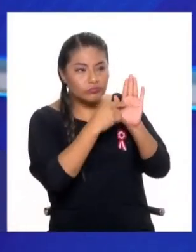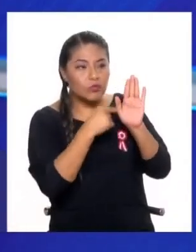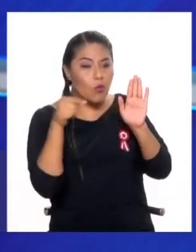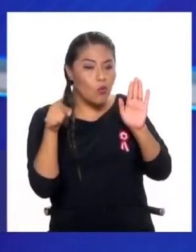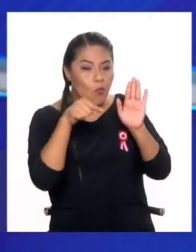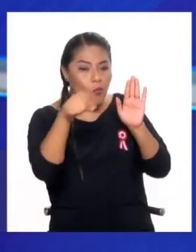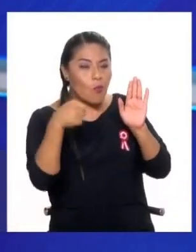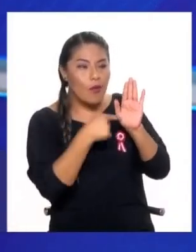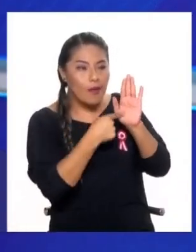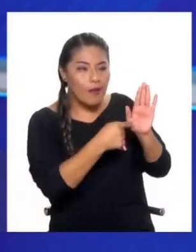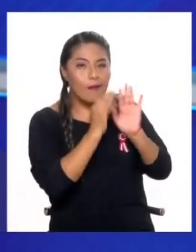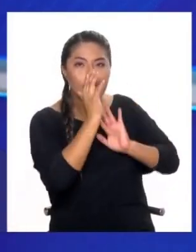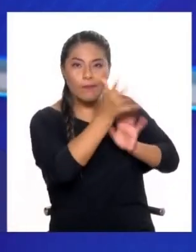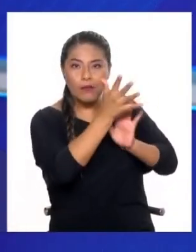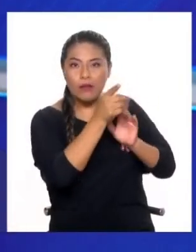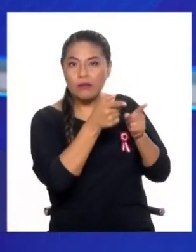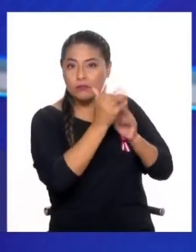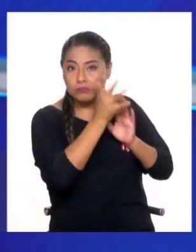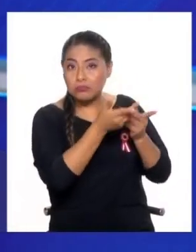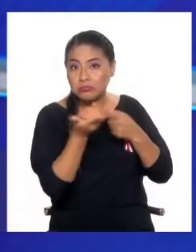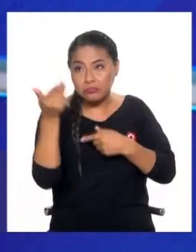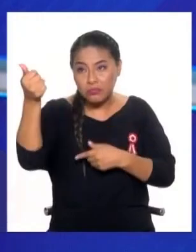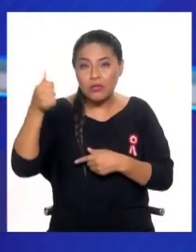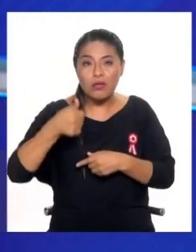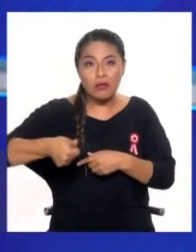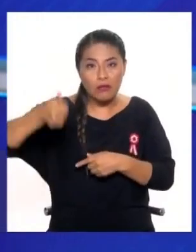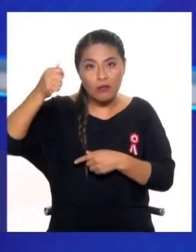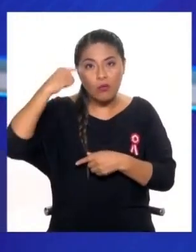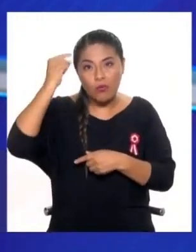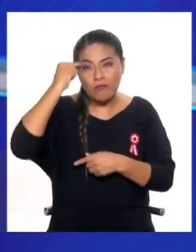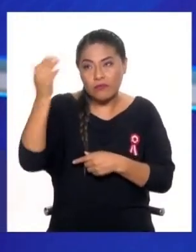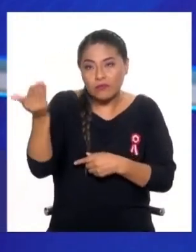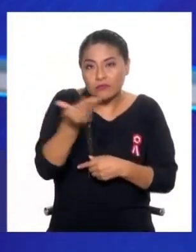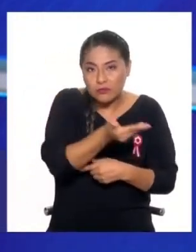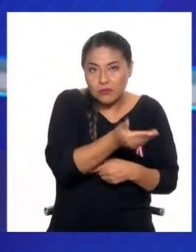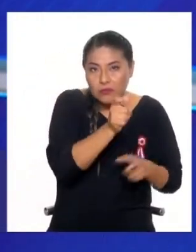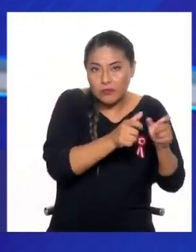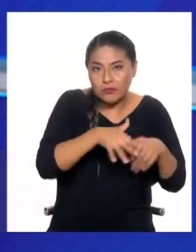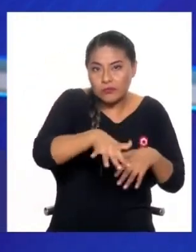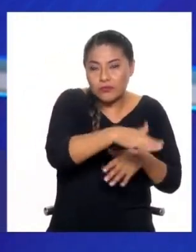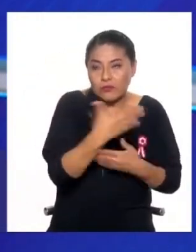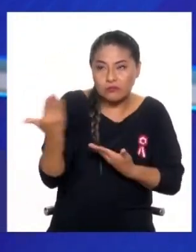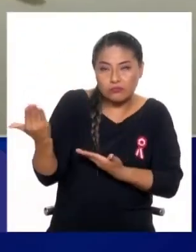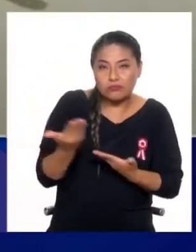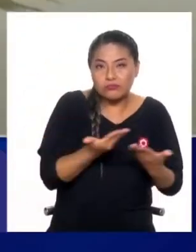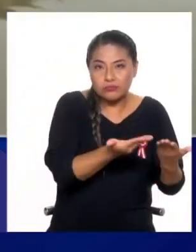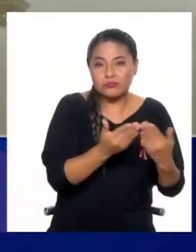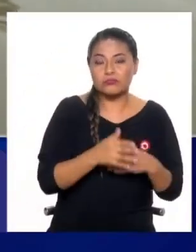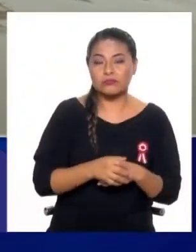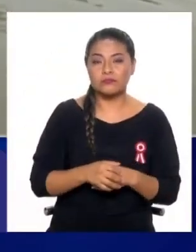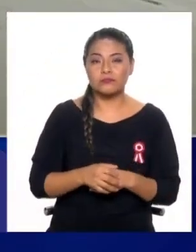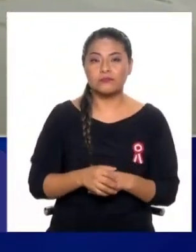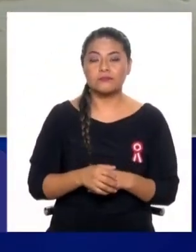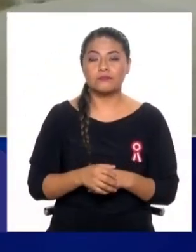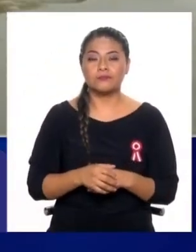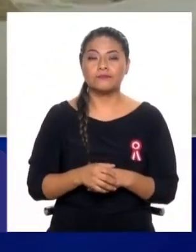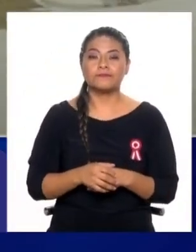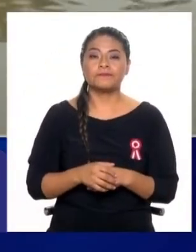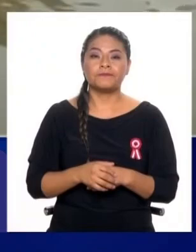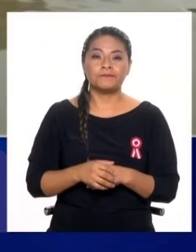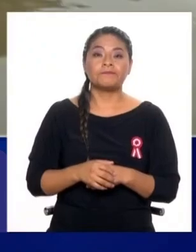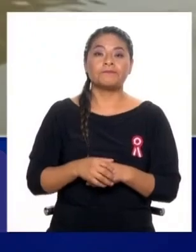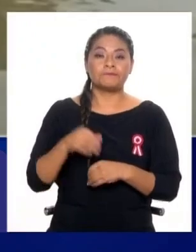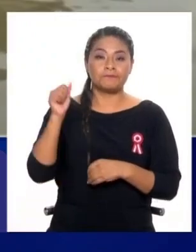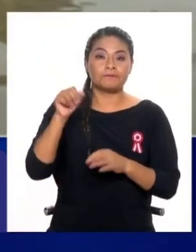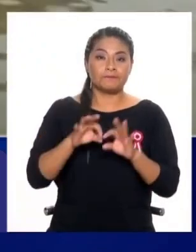cuáles son esas acciones de, digamos, de mitigación o de prevención que hay que tomar en cuenta. Y esto es muy importante.